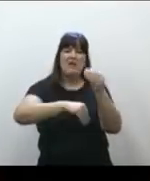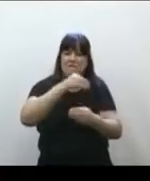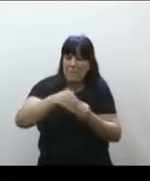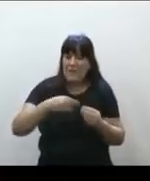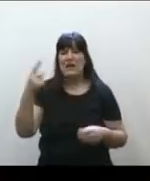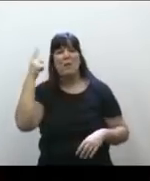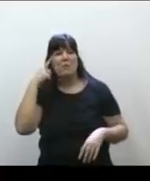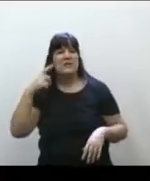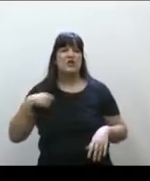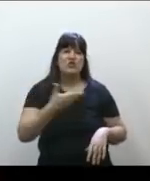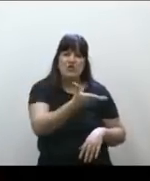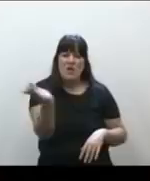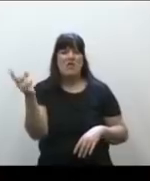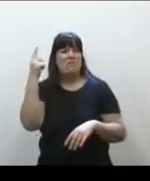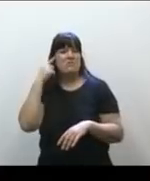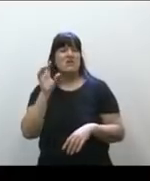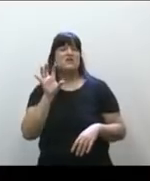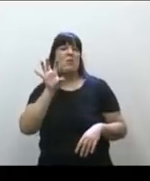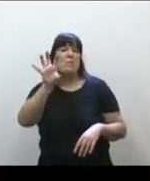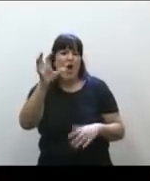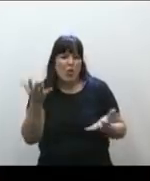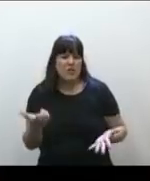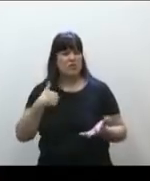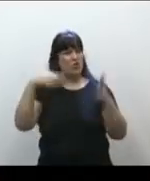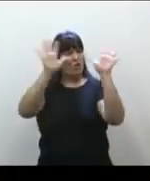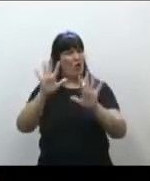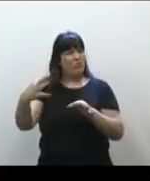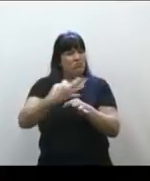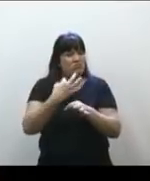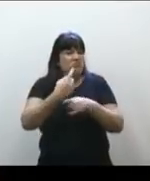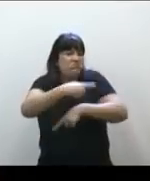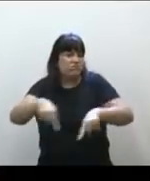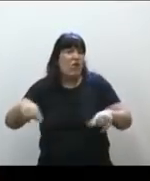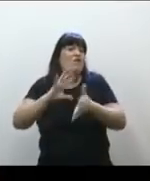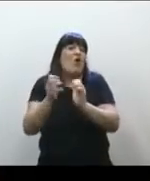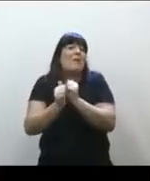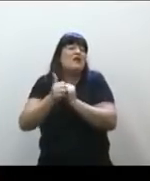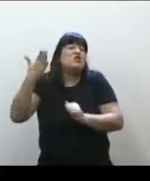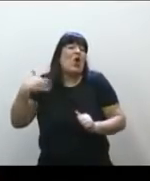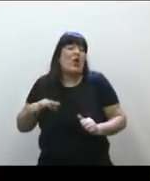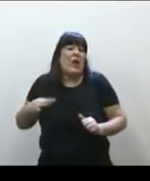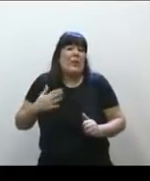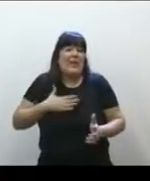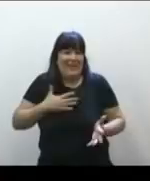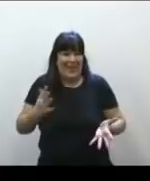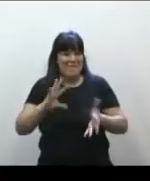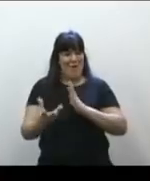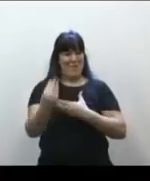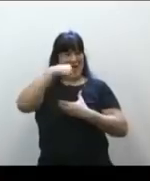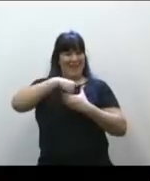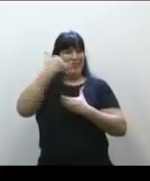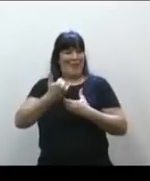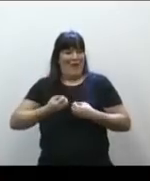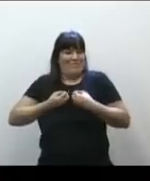de una provincia, de una formación, de una historia de vida. No hay duda alguna que uno está expresando esto.